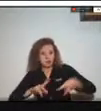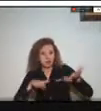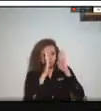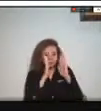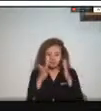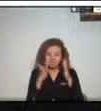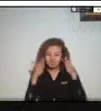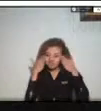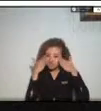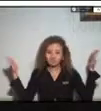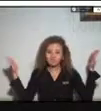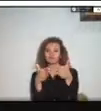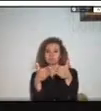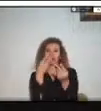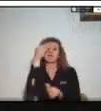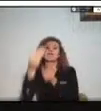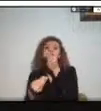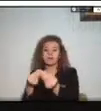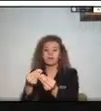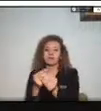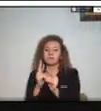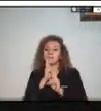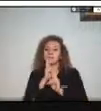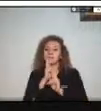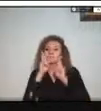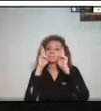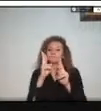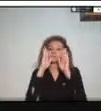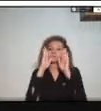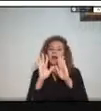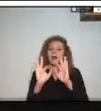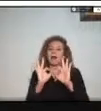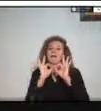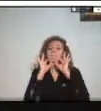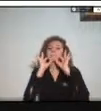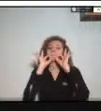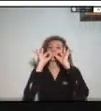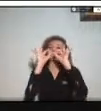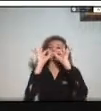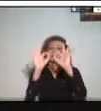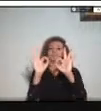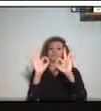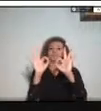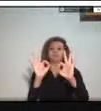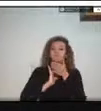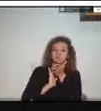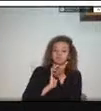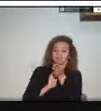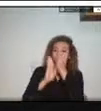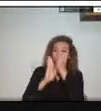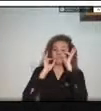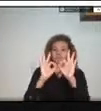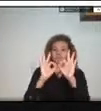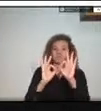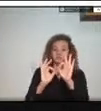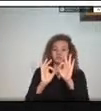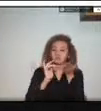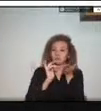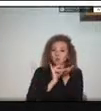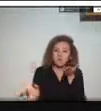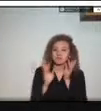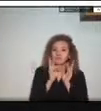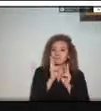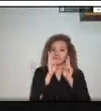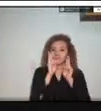respuesta óptima eficaz eficiente y poder dar respuesta obviamente todo el tema de los derechos humanos y esto pues